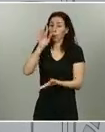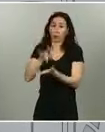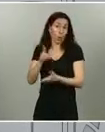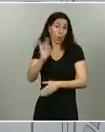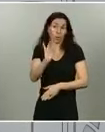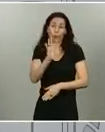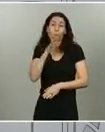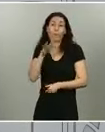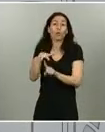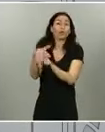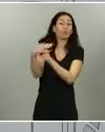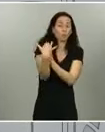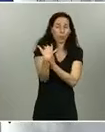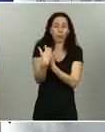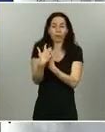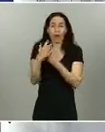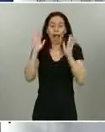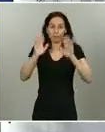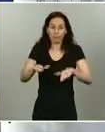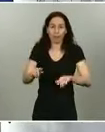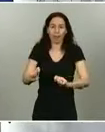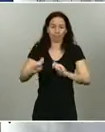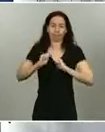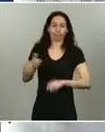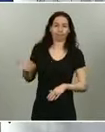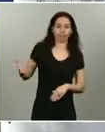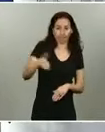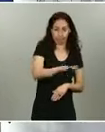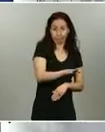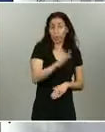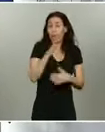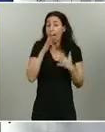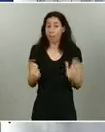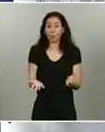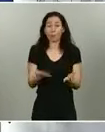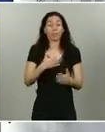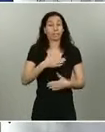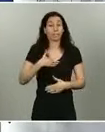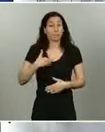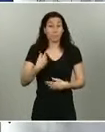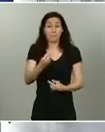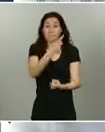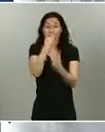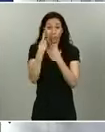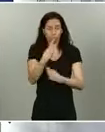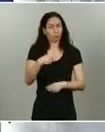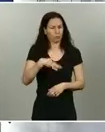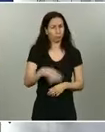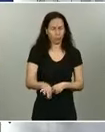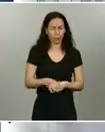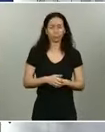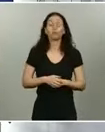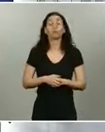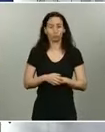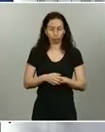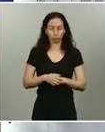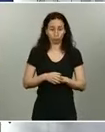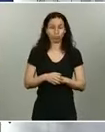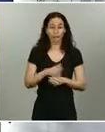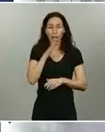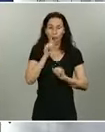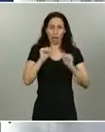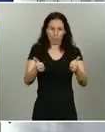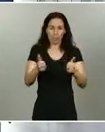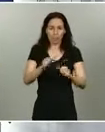yo creo que podemos pasar a las preguntas. Sí, doctor Simón, pues vamos con varias de ellas. Había